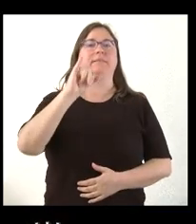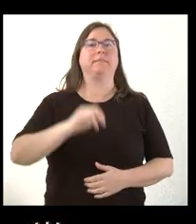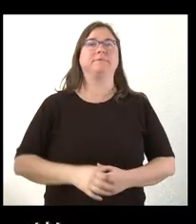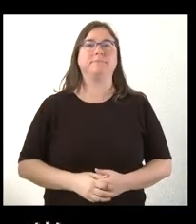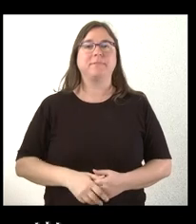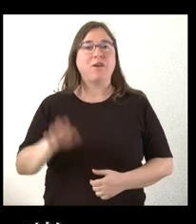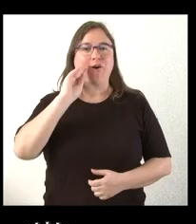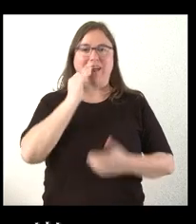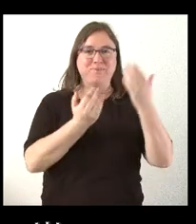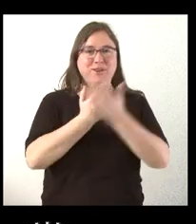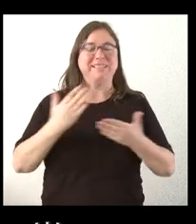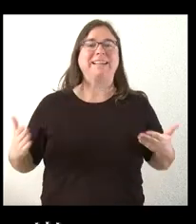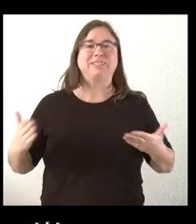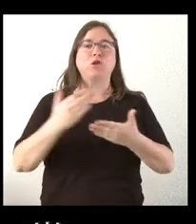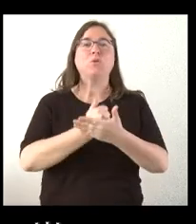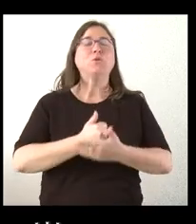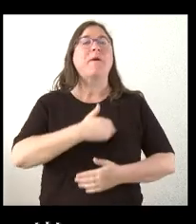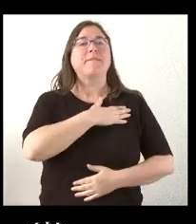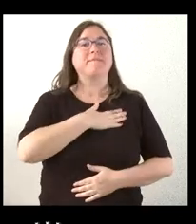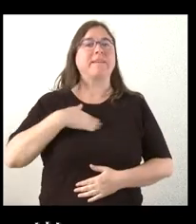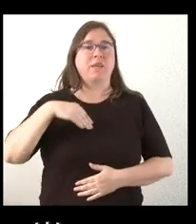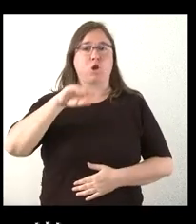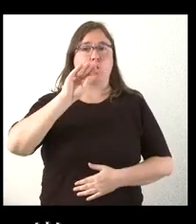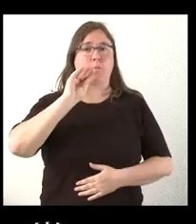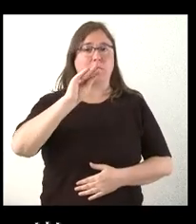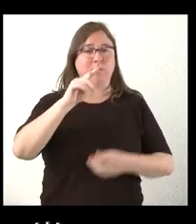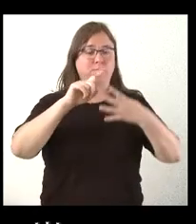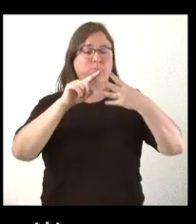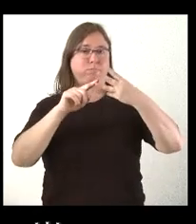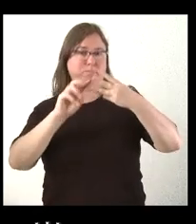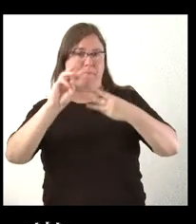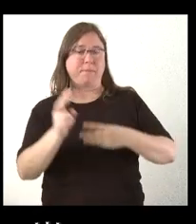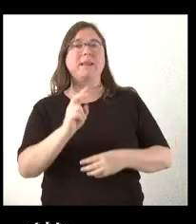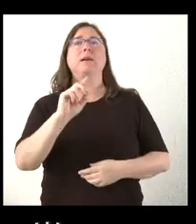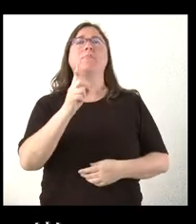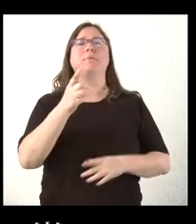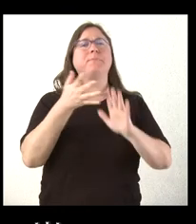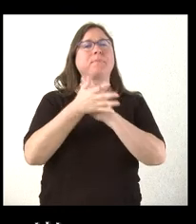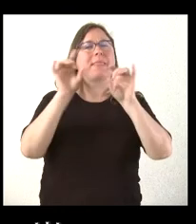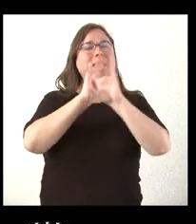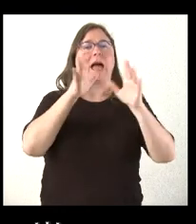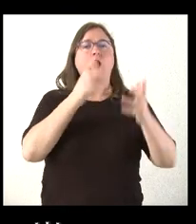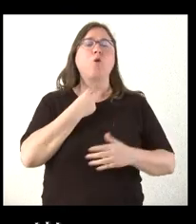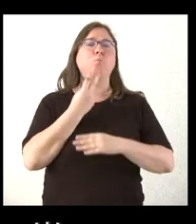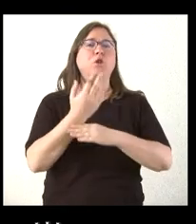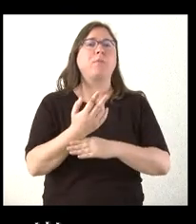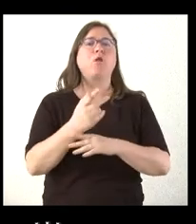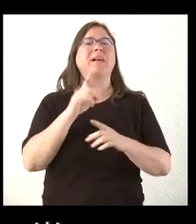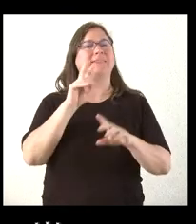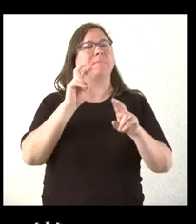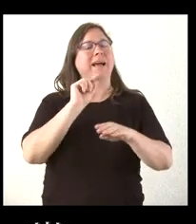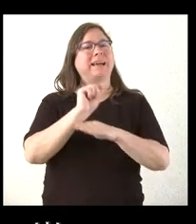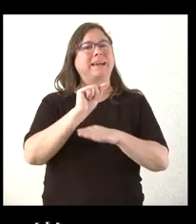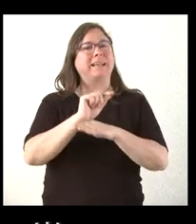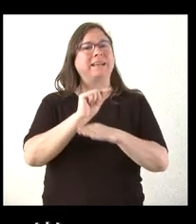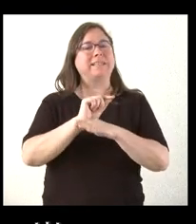Hola, buenos días a todos. Yo quería preguntar sobre varias cuestiones. La primera es una valoración de la hora portavoz sobre las críticas al